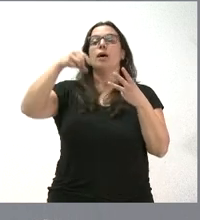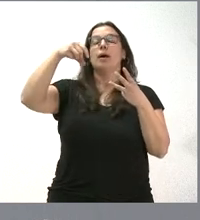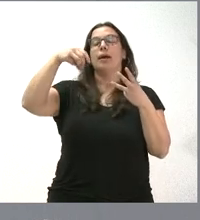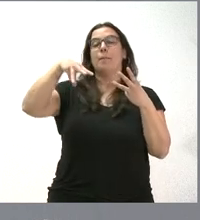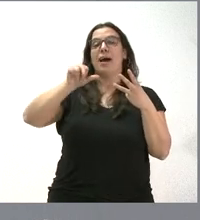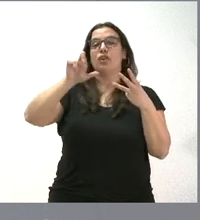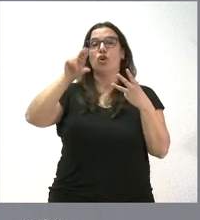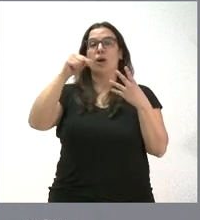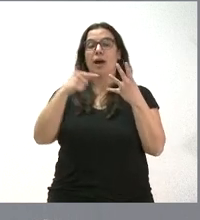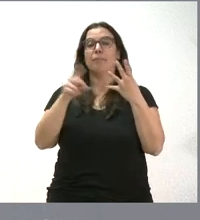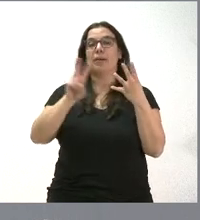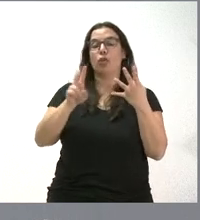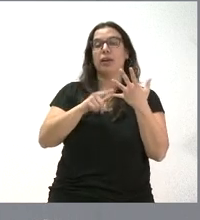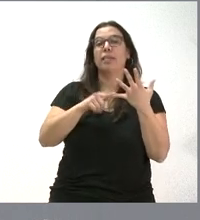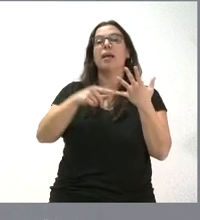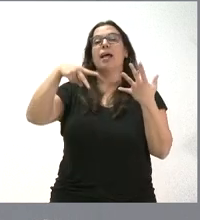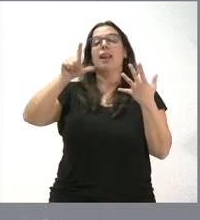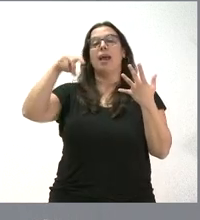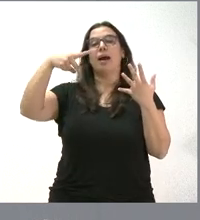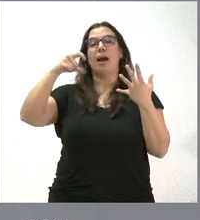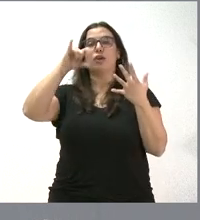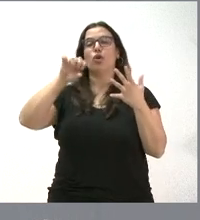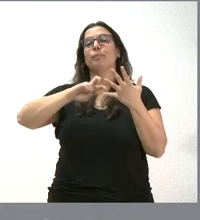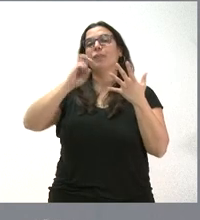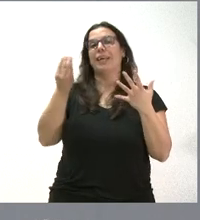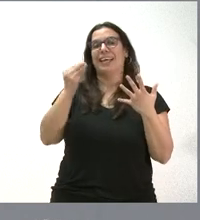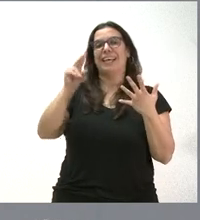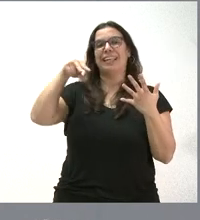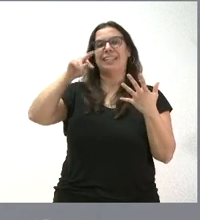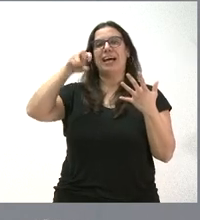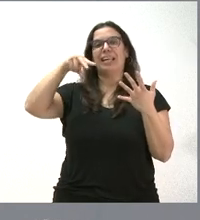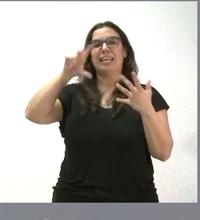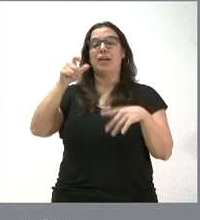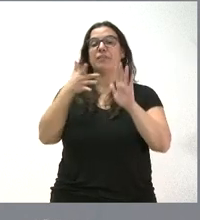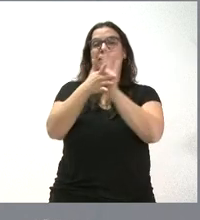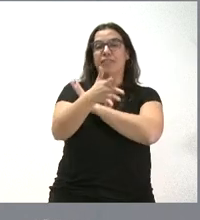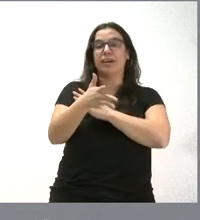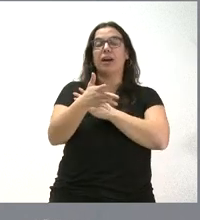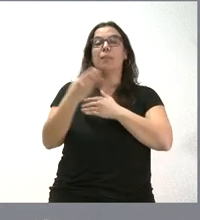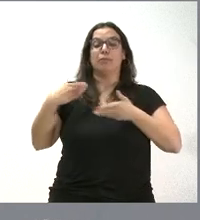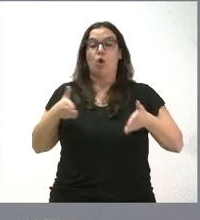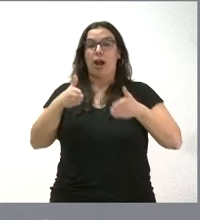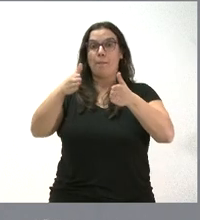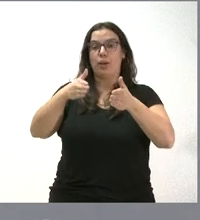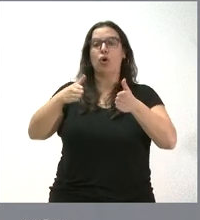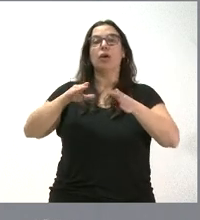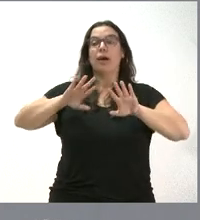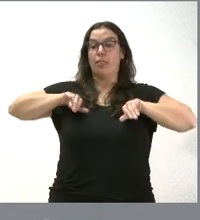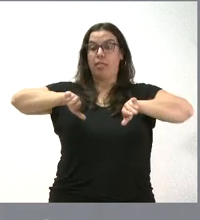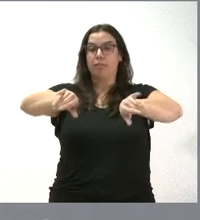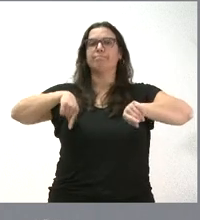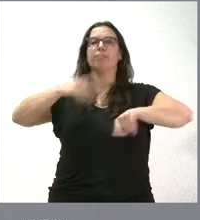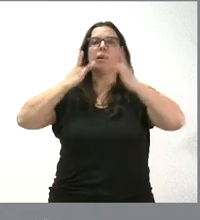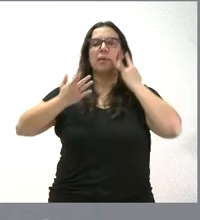Valladolid, Langallo y Quintanilla de Arriba. Las intervenciones que se llevan a cabo incluyen la limpieza y desbroce de las márgenes de los caminos, la adecuación de caminos,